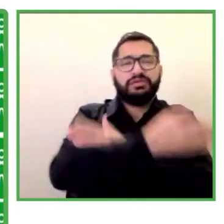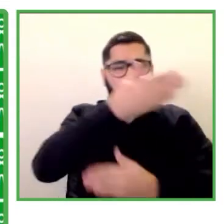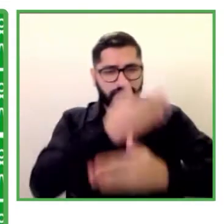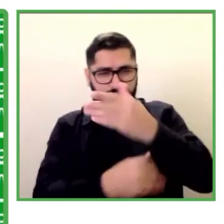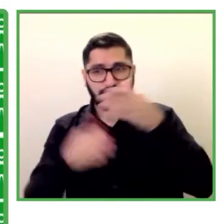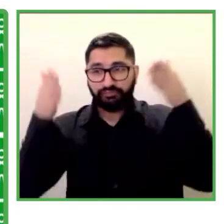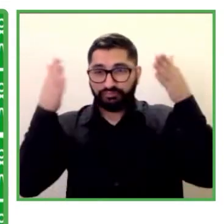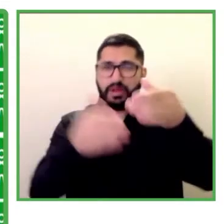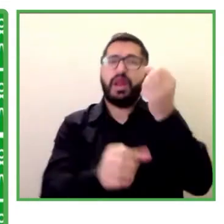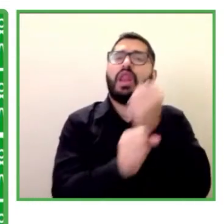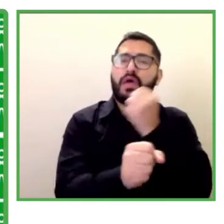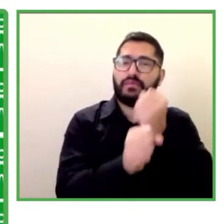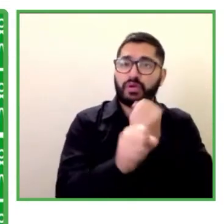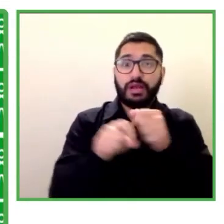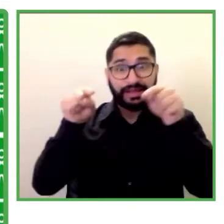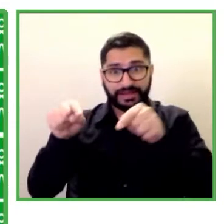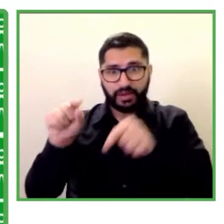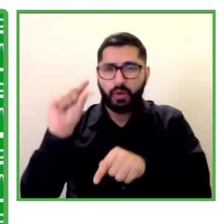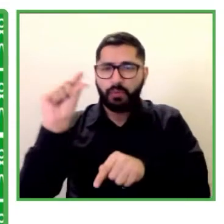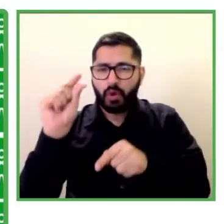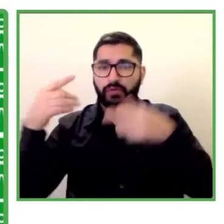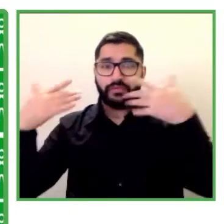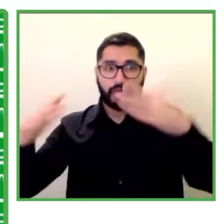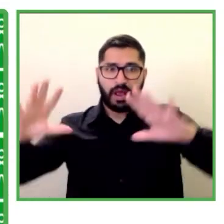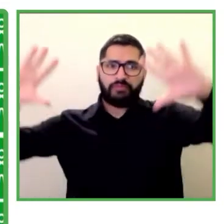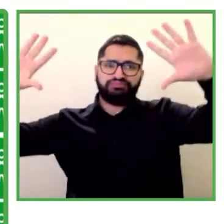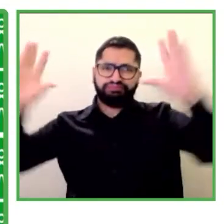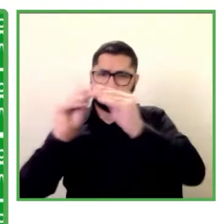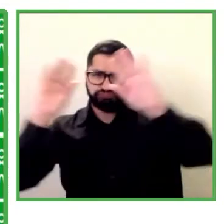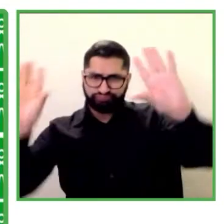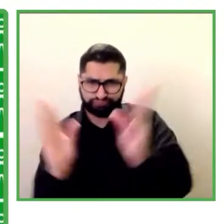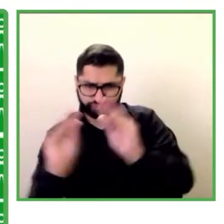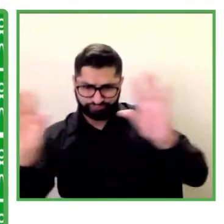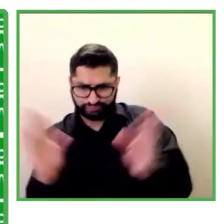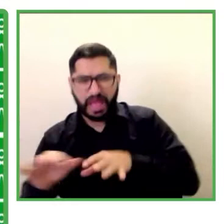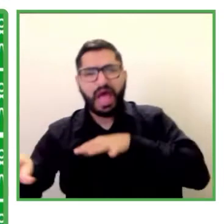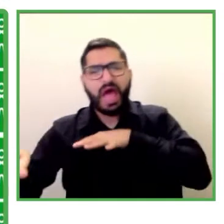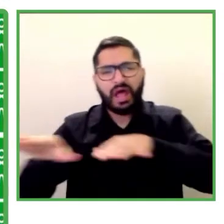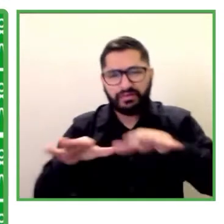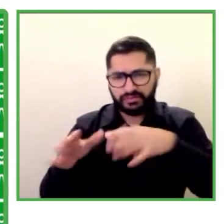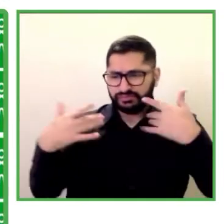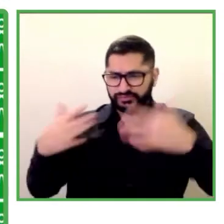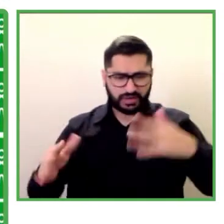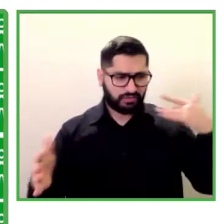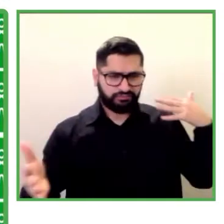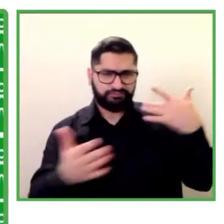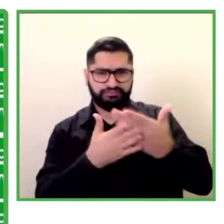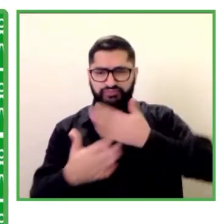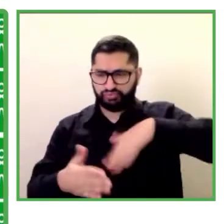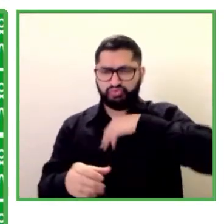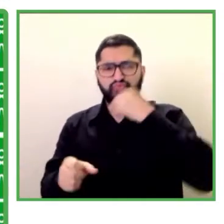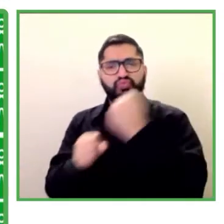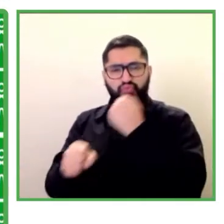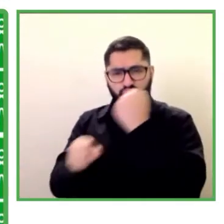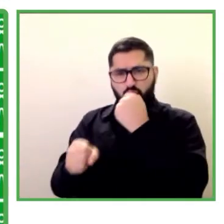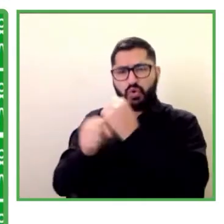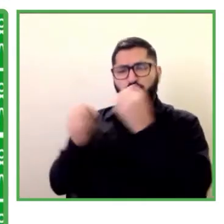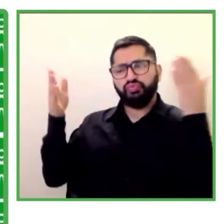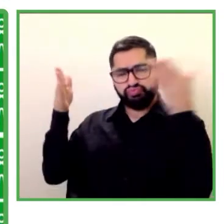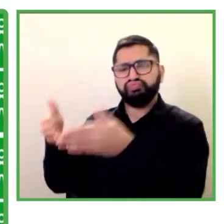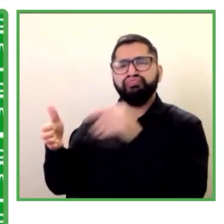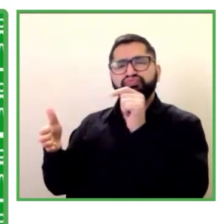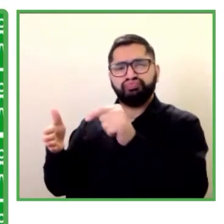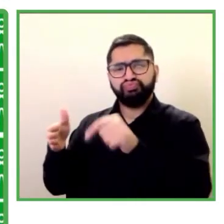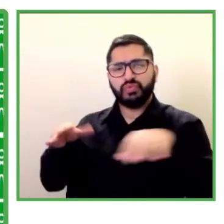resumidas algunas de las actividades que hemos venido realizando. María Simena Rivas, exdirectora de Cenades, nos acompaña liderando este proyecto de